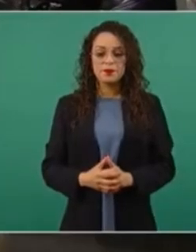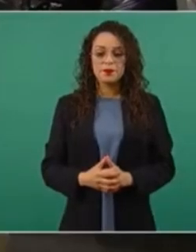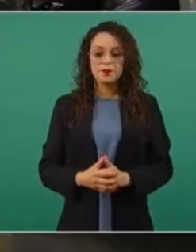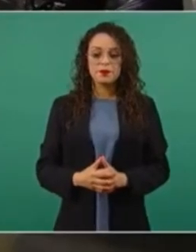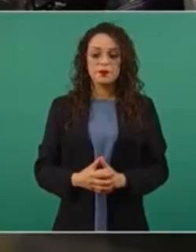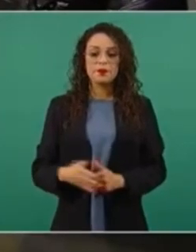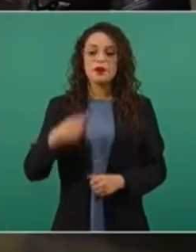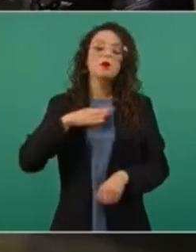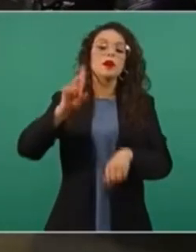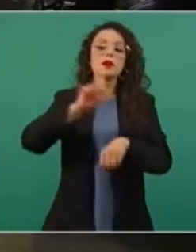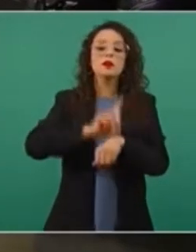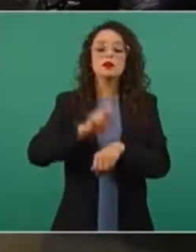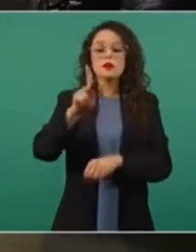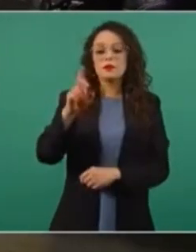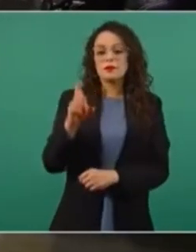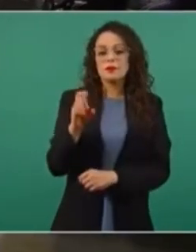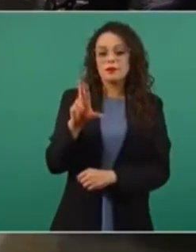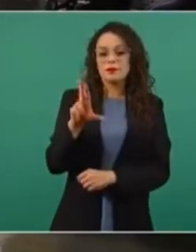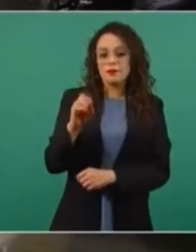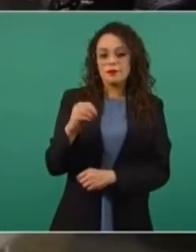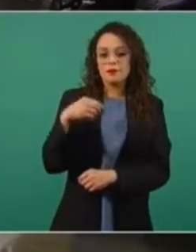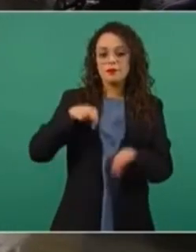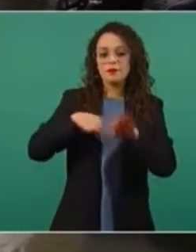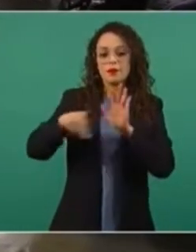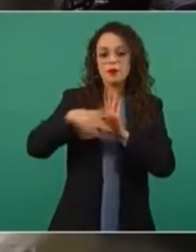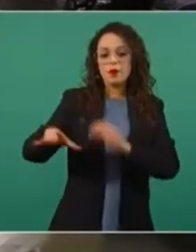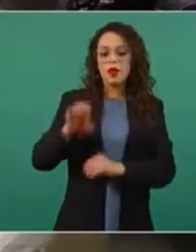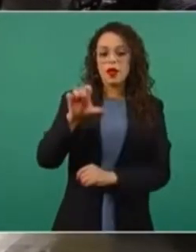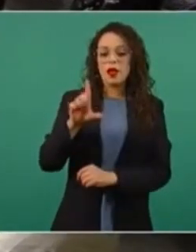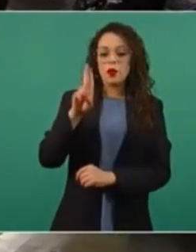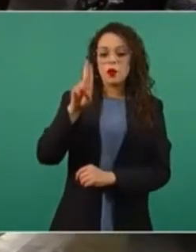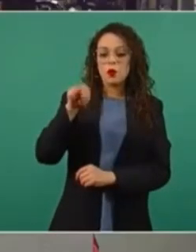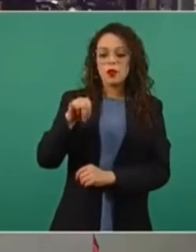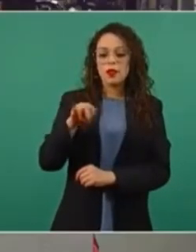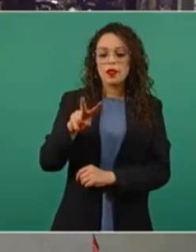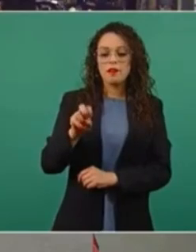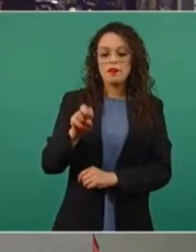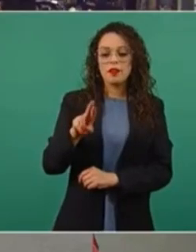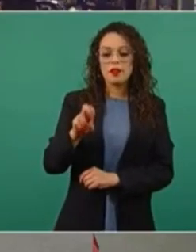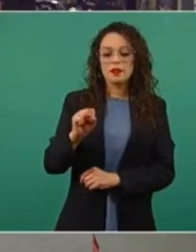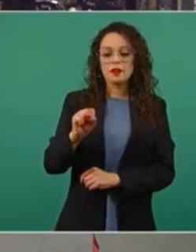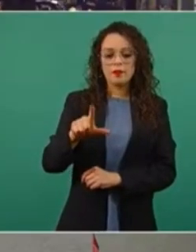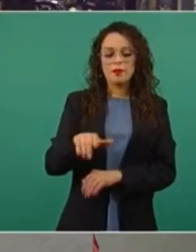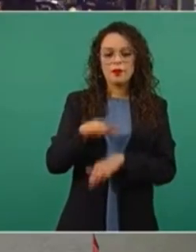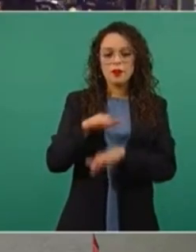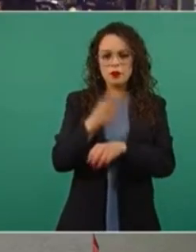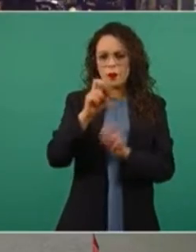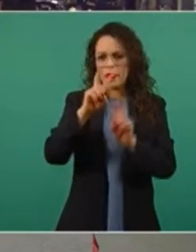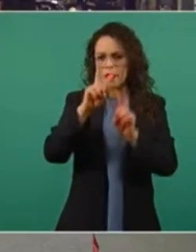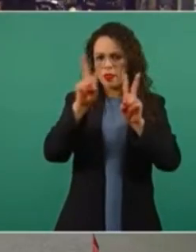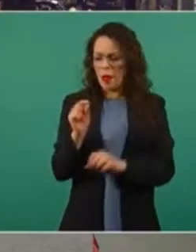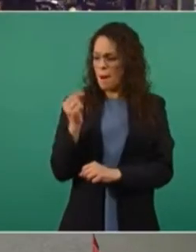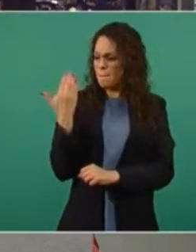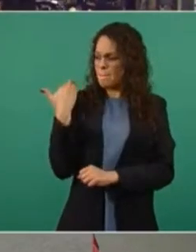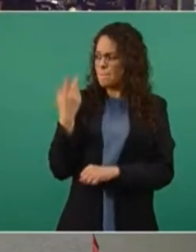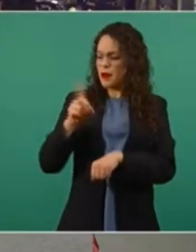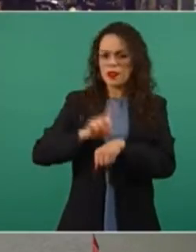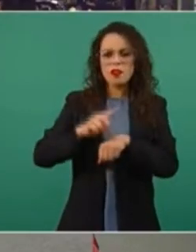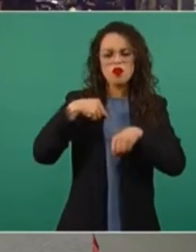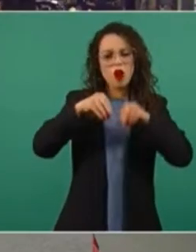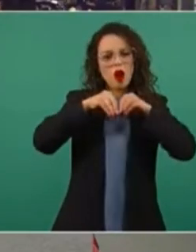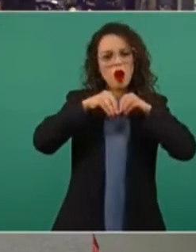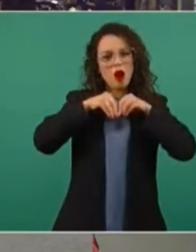Presidente, buenos días. Pedro Villacaña, del Periódico Universal. Presidente, sobre este tema, hace unos días publicamos en el periódico que